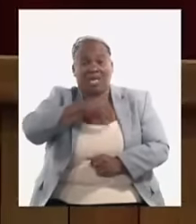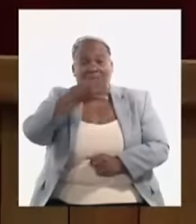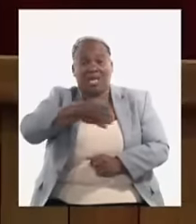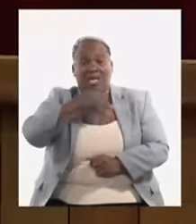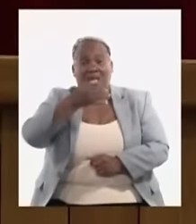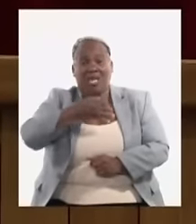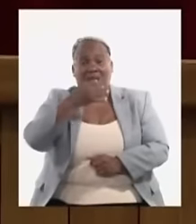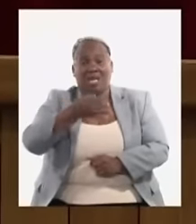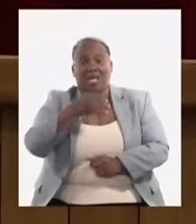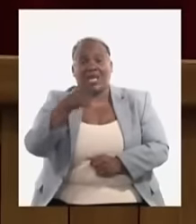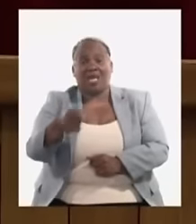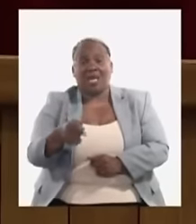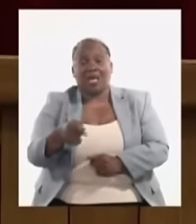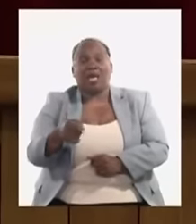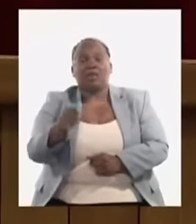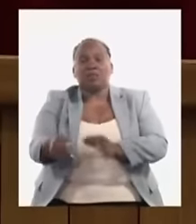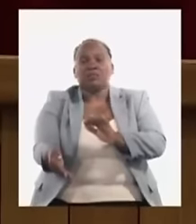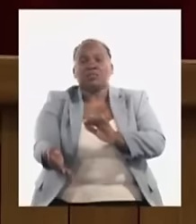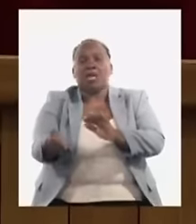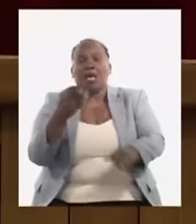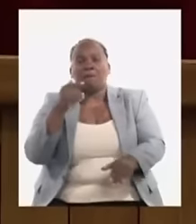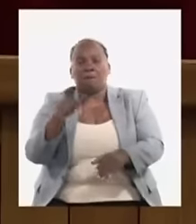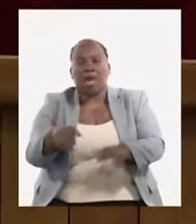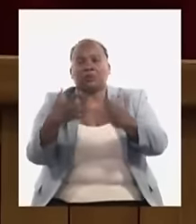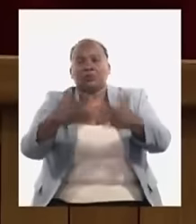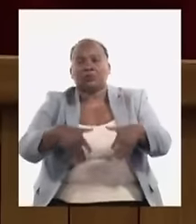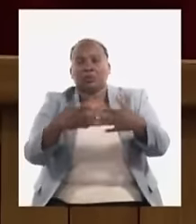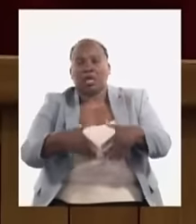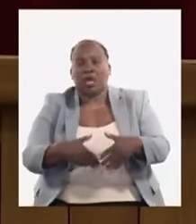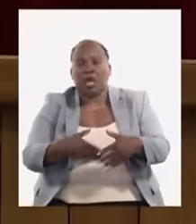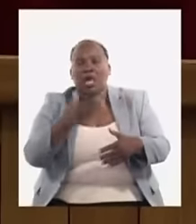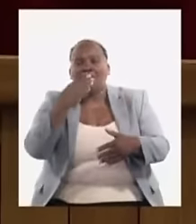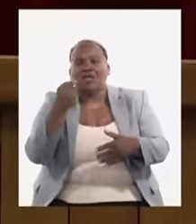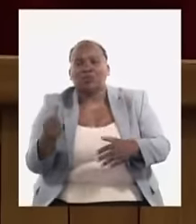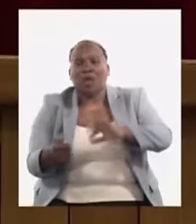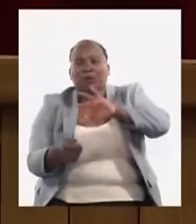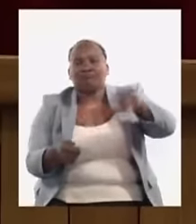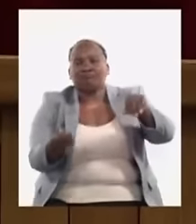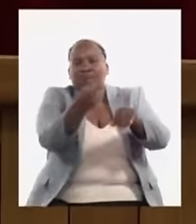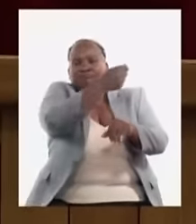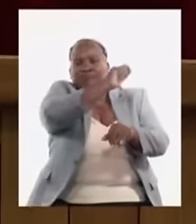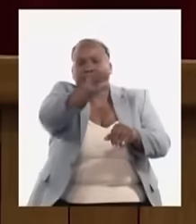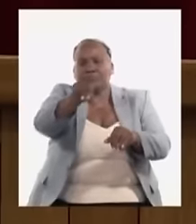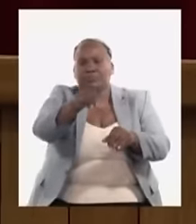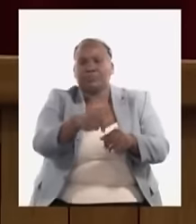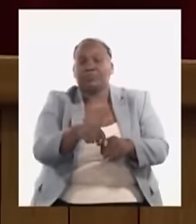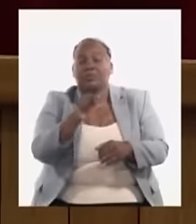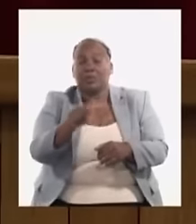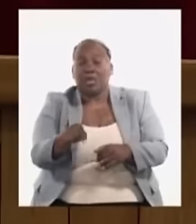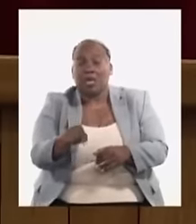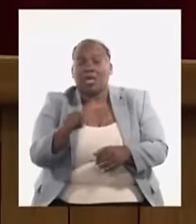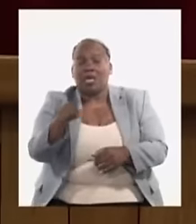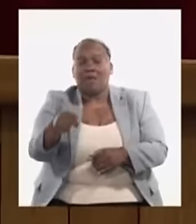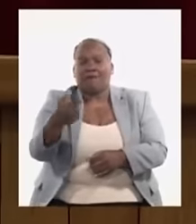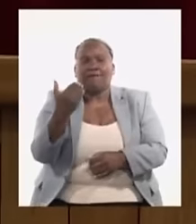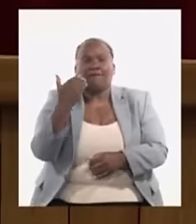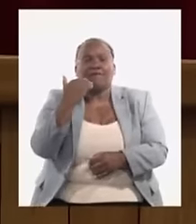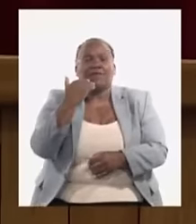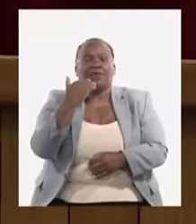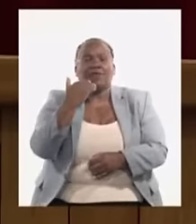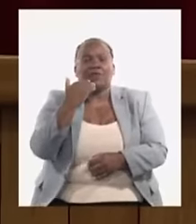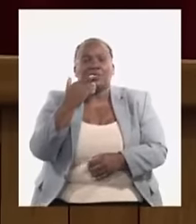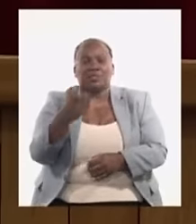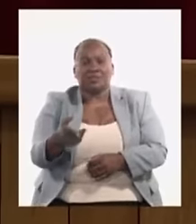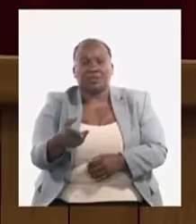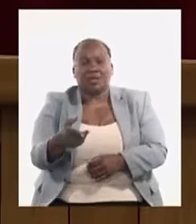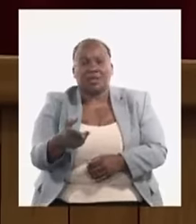de Gézio cuando dijo que hay que salvar la industria azucarera y sus derivados. Y añadía, es una vergüenza que un país como este